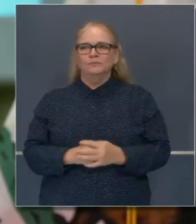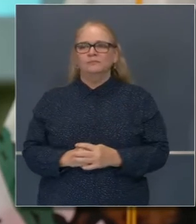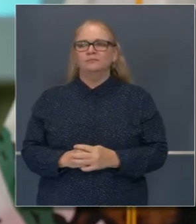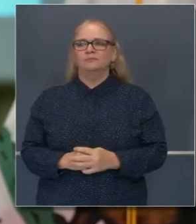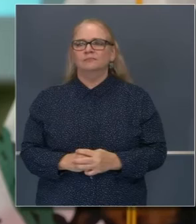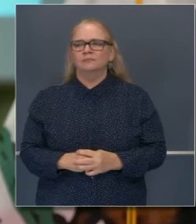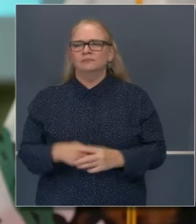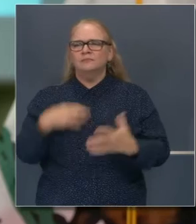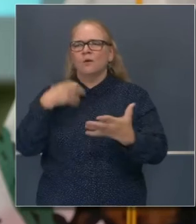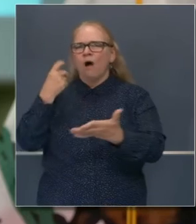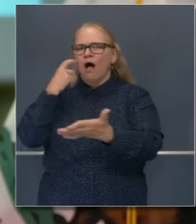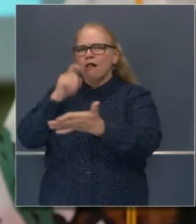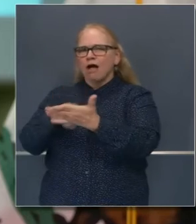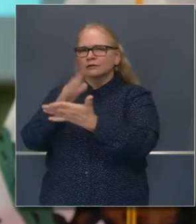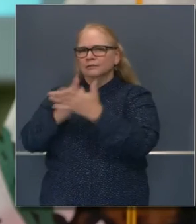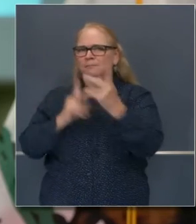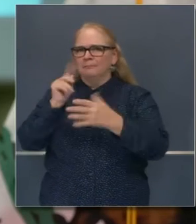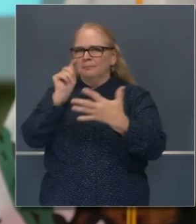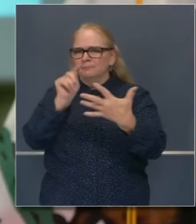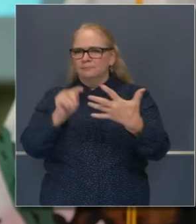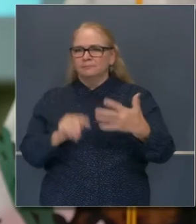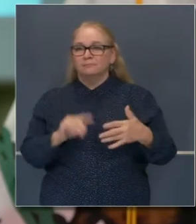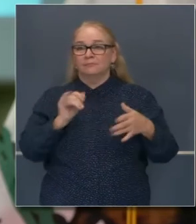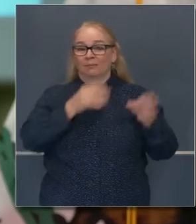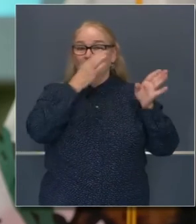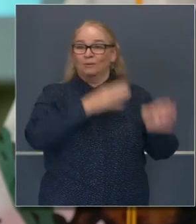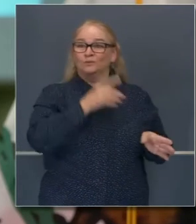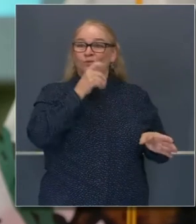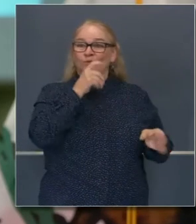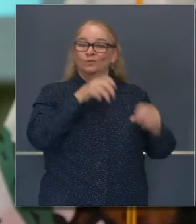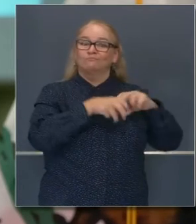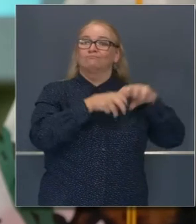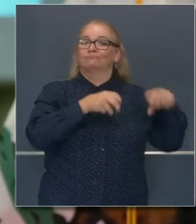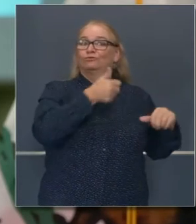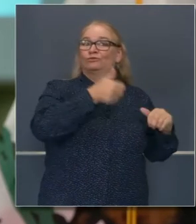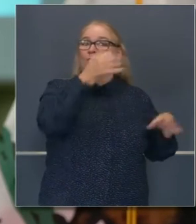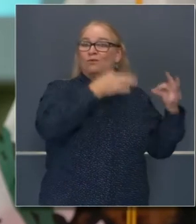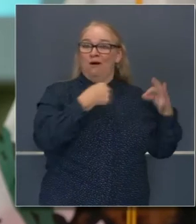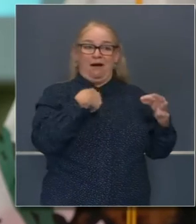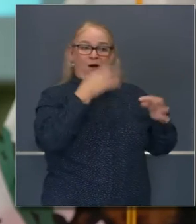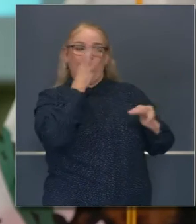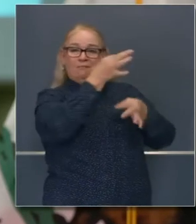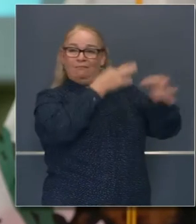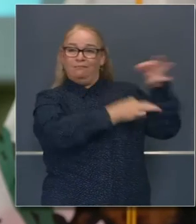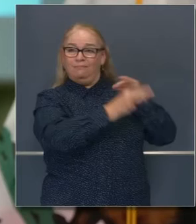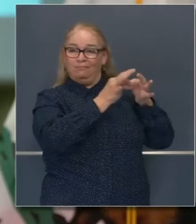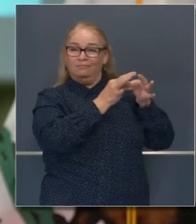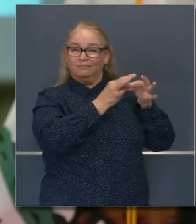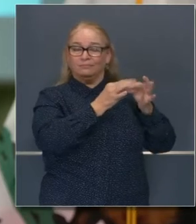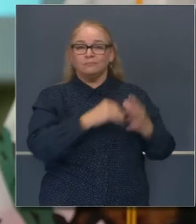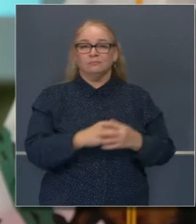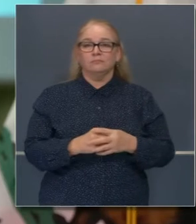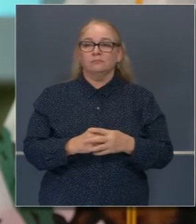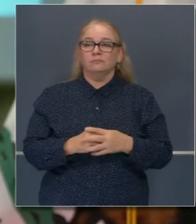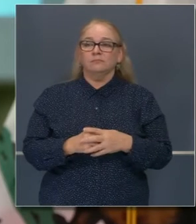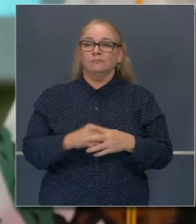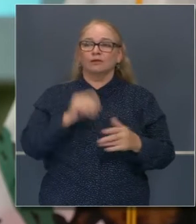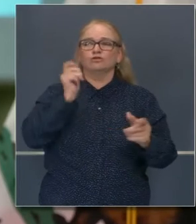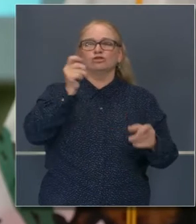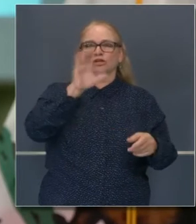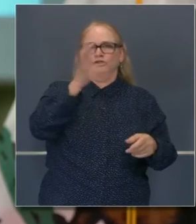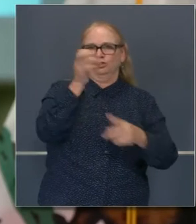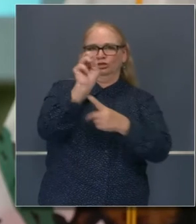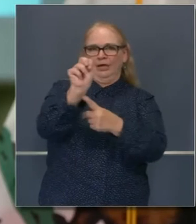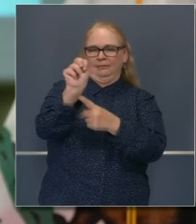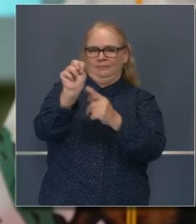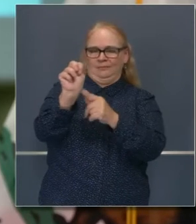a miembros de la Corte Suprema que voy a reemplazar en esta nueva responsabilidad. El juez Main Chang, que